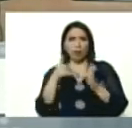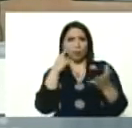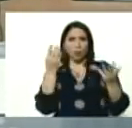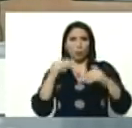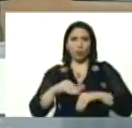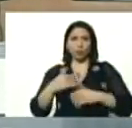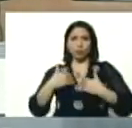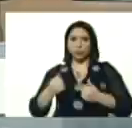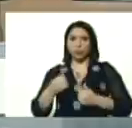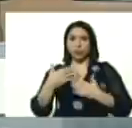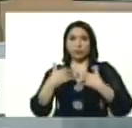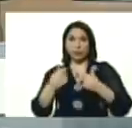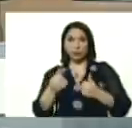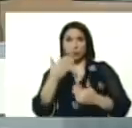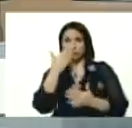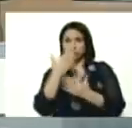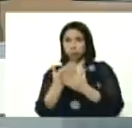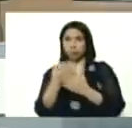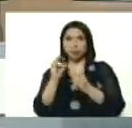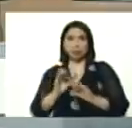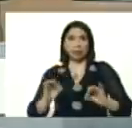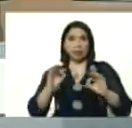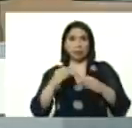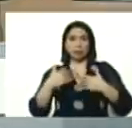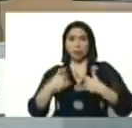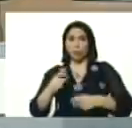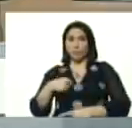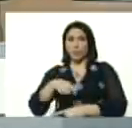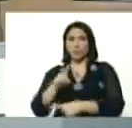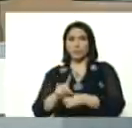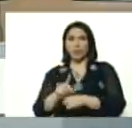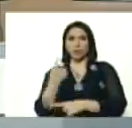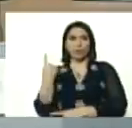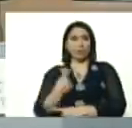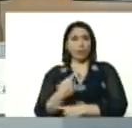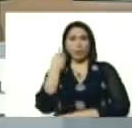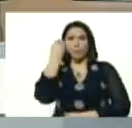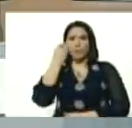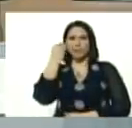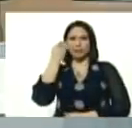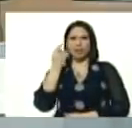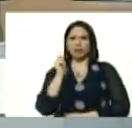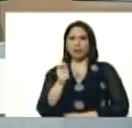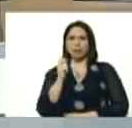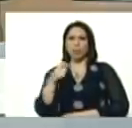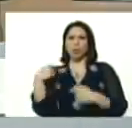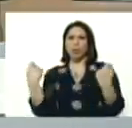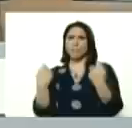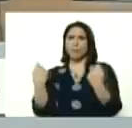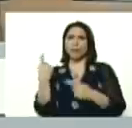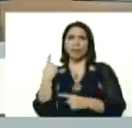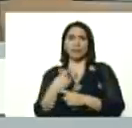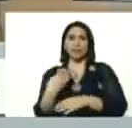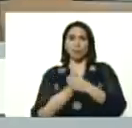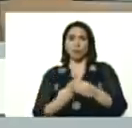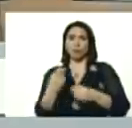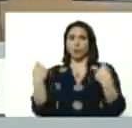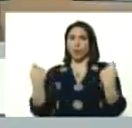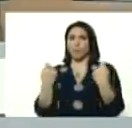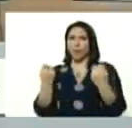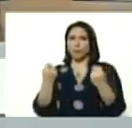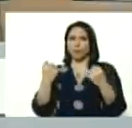la salud, antes que nada, la salud, primero, pero tenemos que pensar, el tipo de campaña, una campaña, de mucho